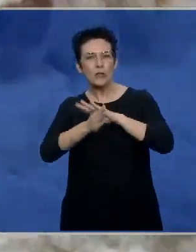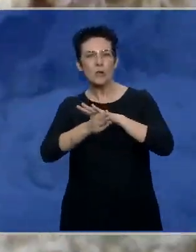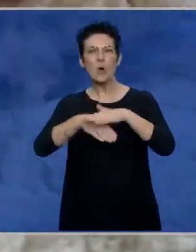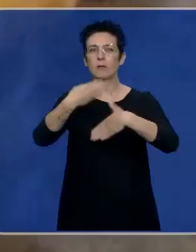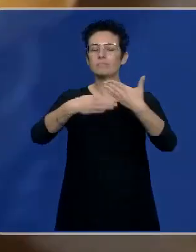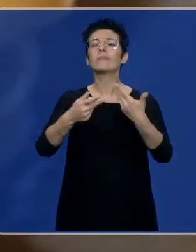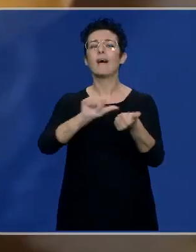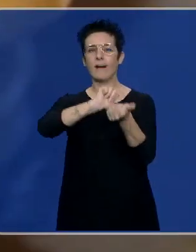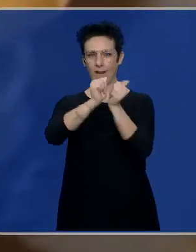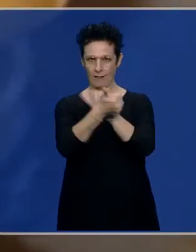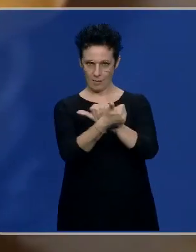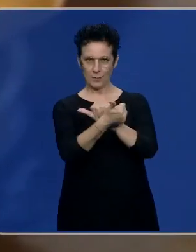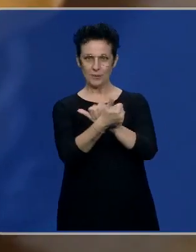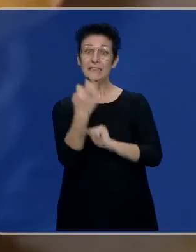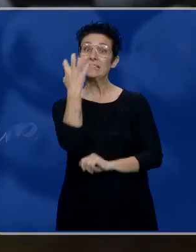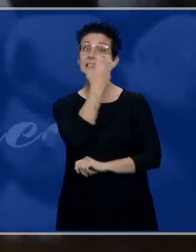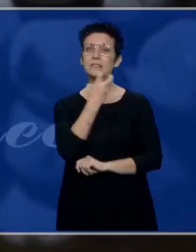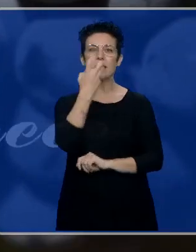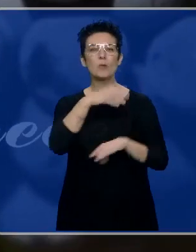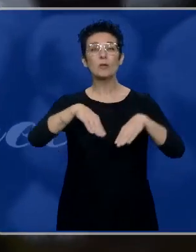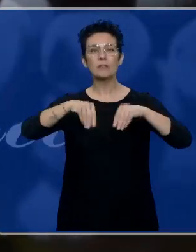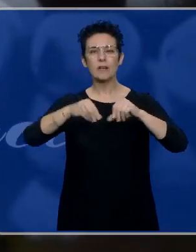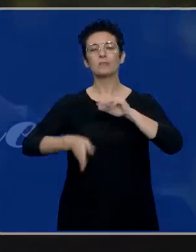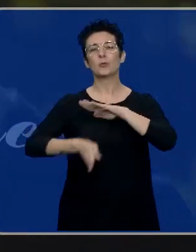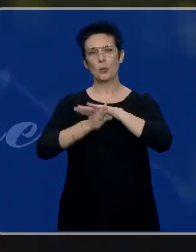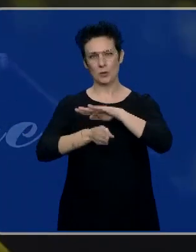Pero el sabor de la tierra permanece.